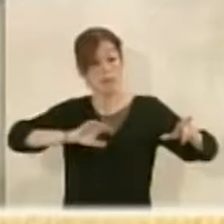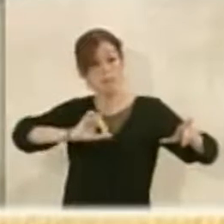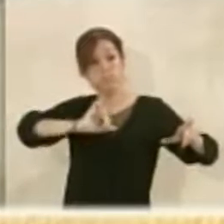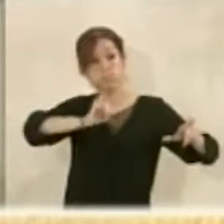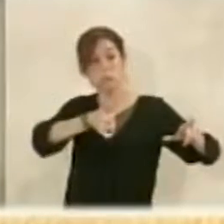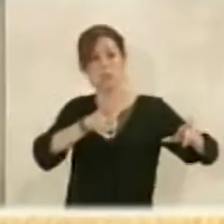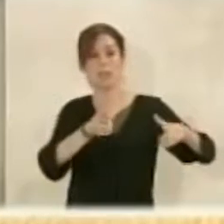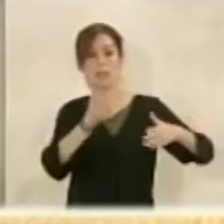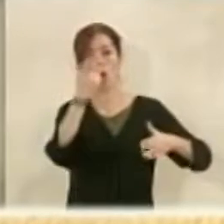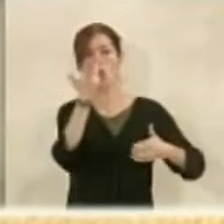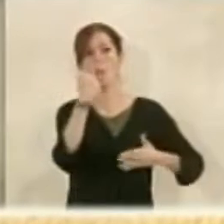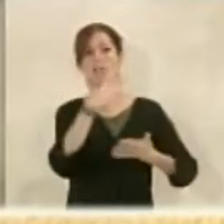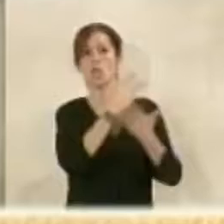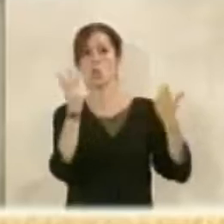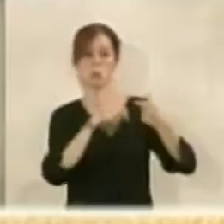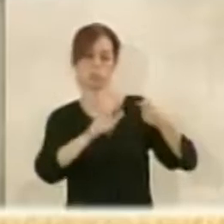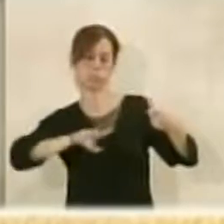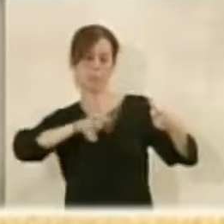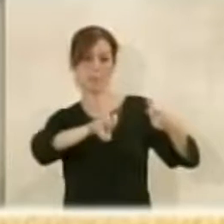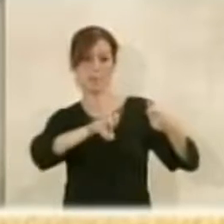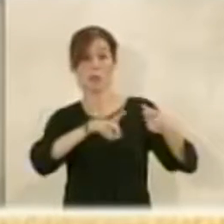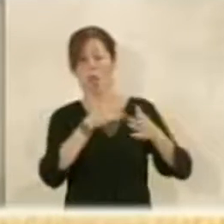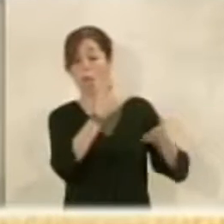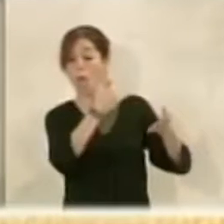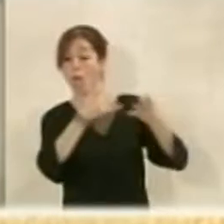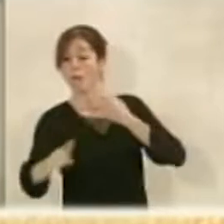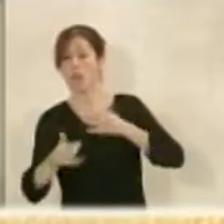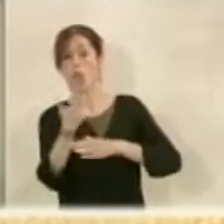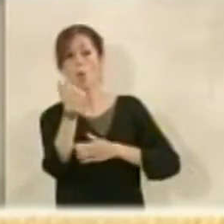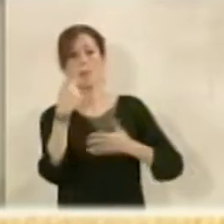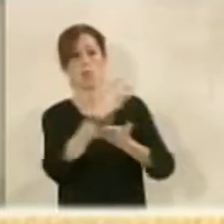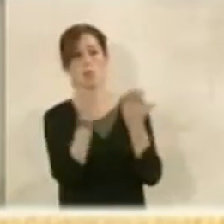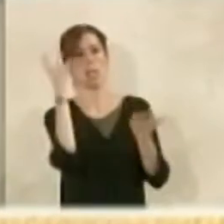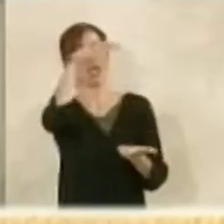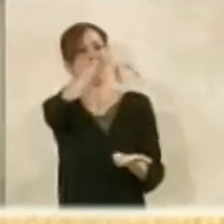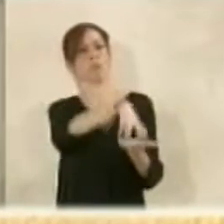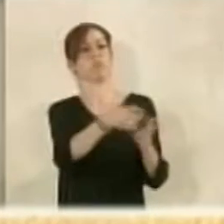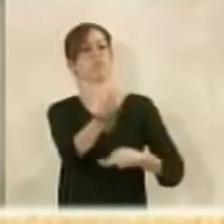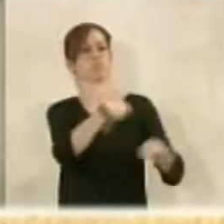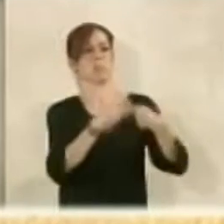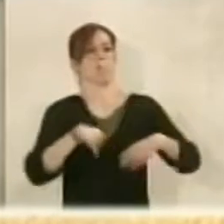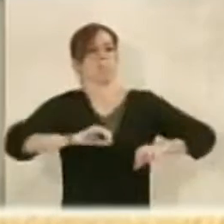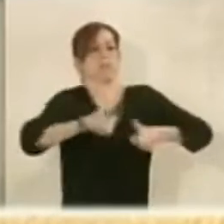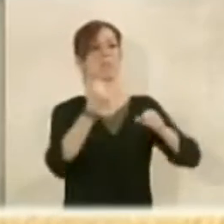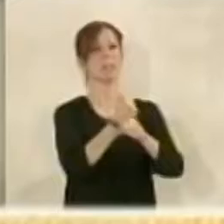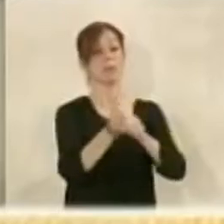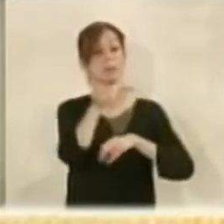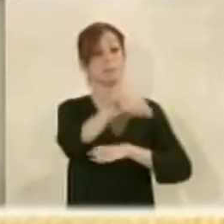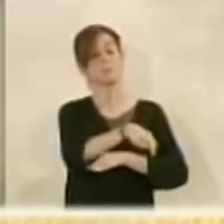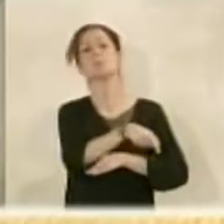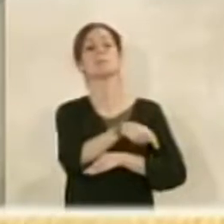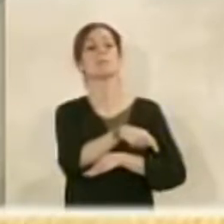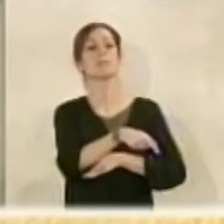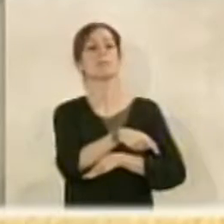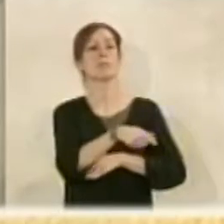en los primeros meses de 2018 con lo cual en 2019, a final de 2019, podamos tener esta marca sueca operando en la ciudad. Todo